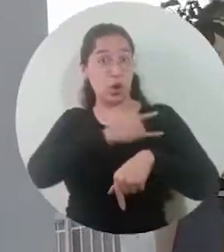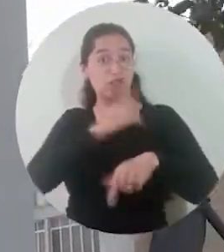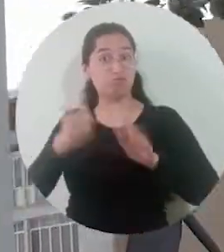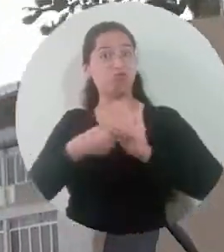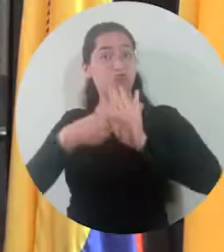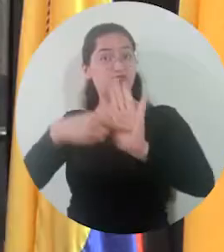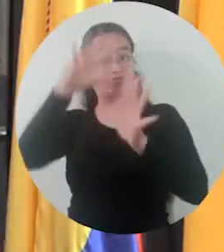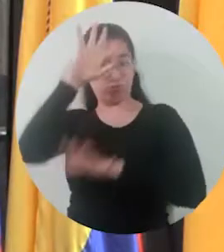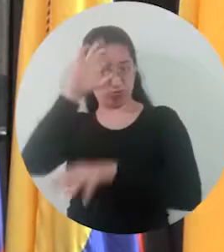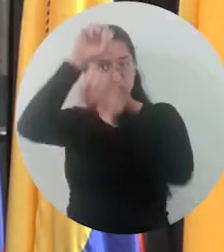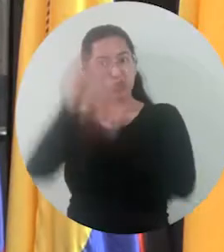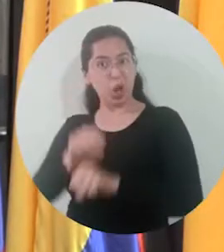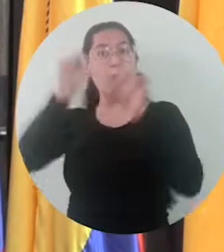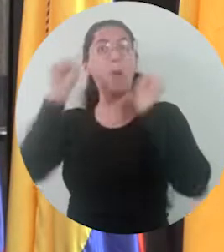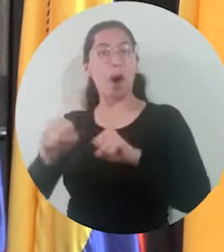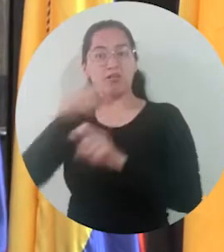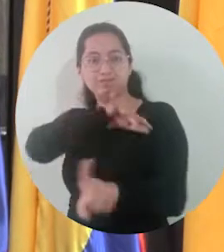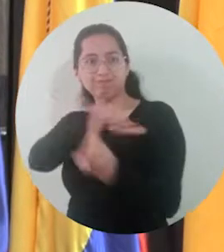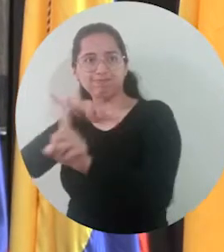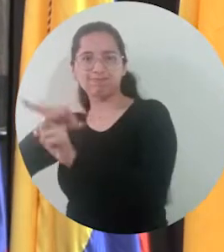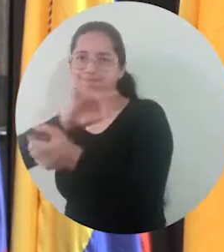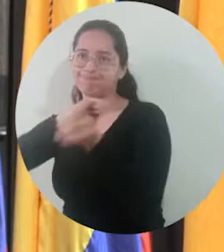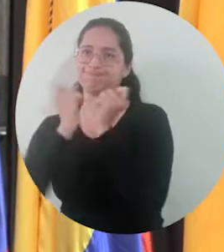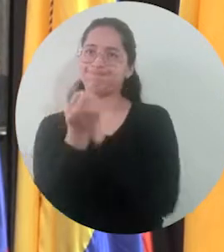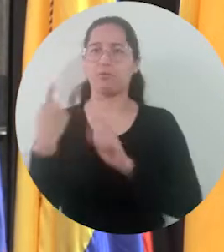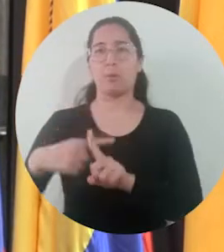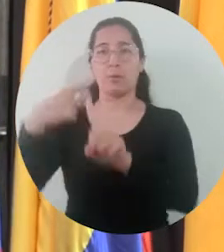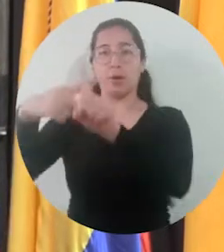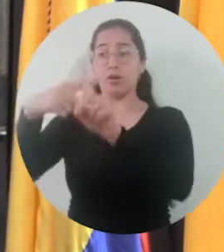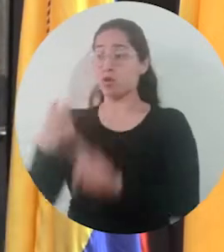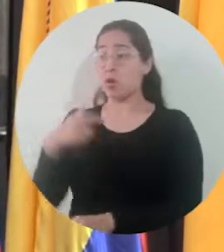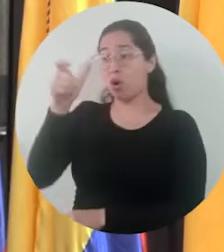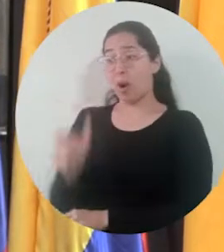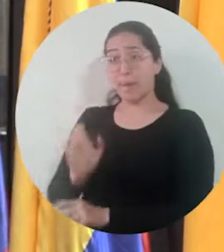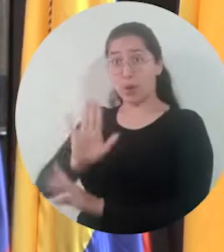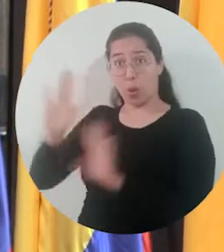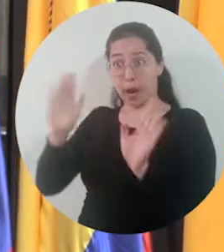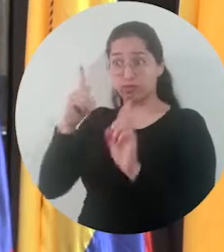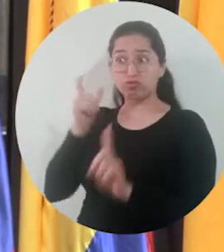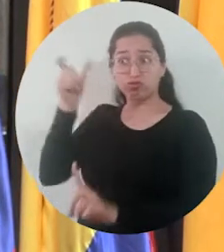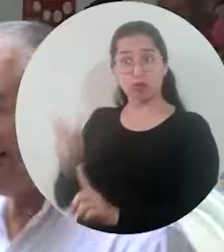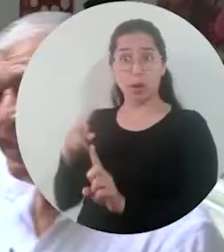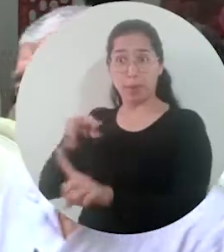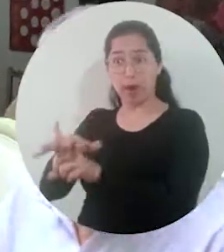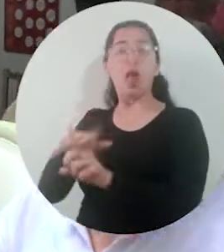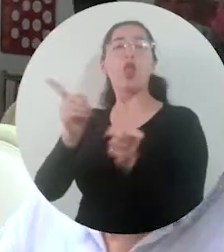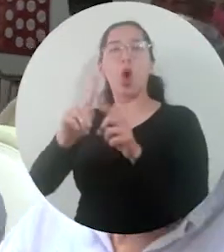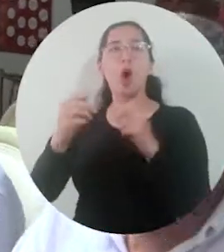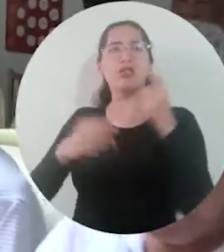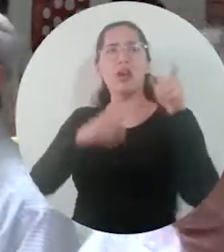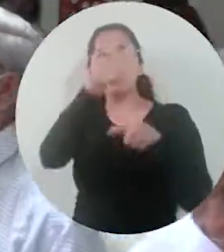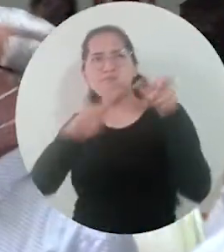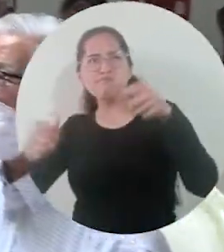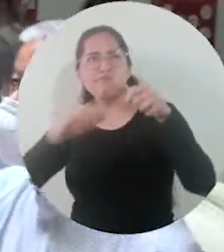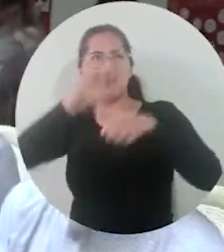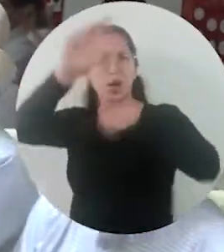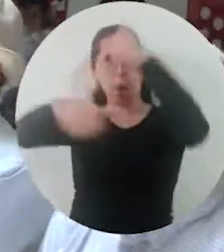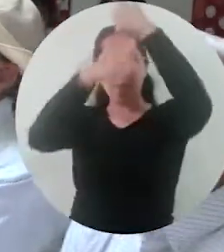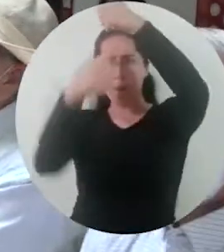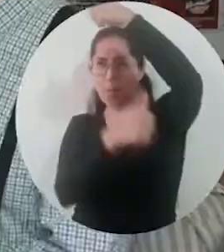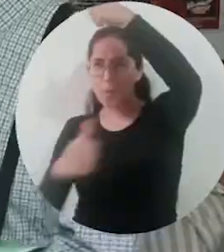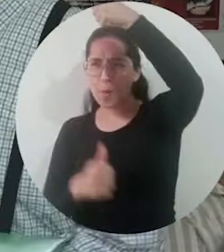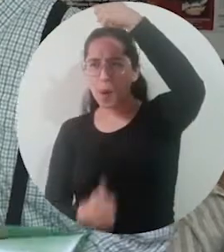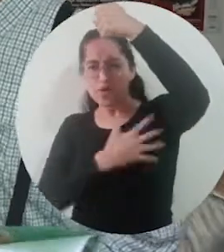Esta universidad ha ido demostrando su capacidad de transformación positiva, no gracias a una sola persona, al trabajo mancomunado y